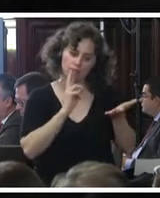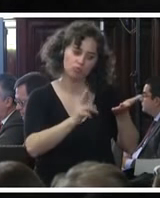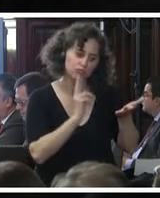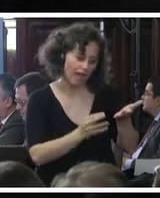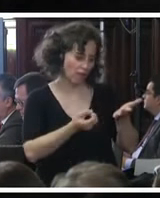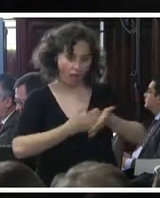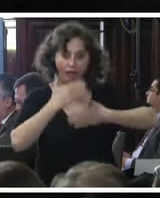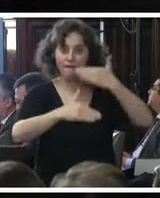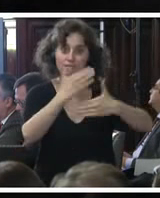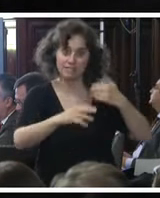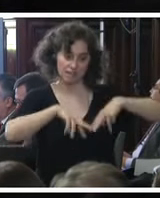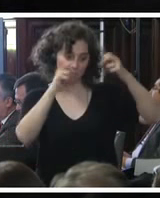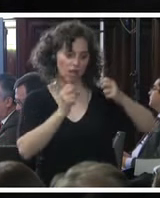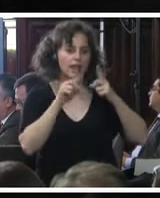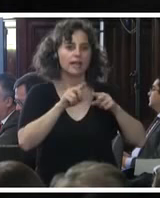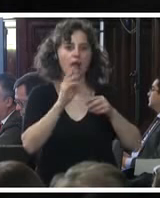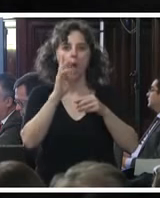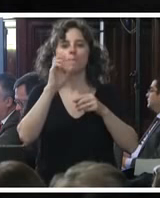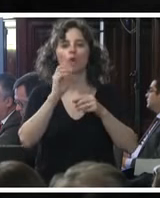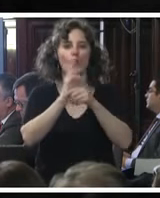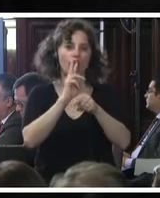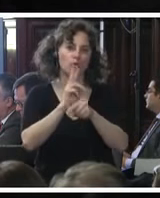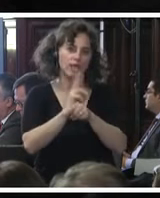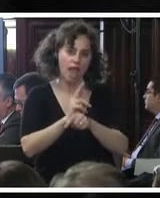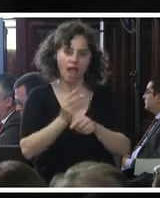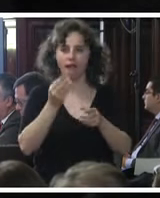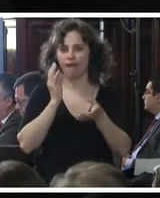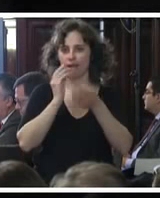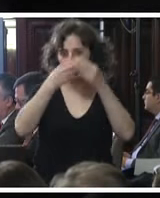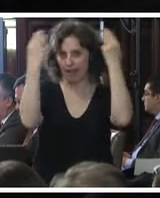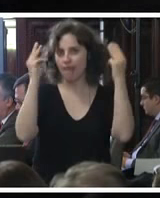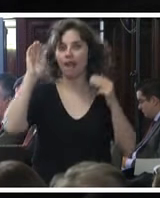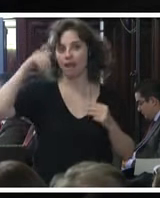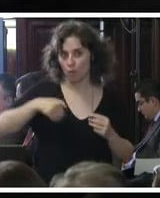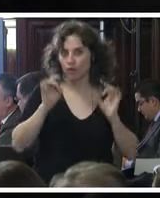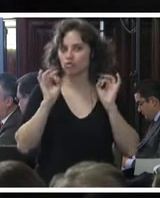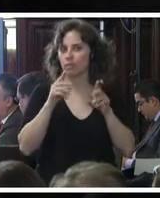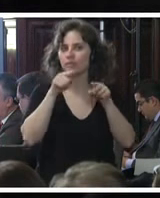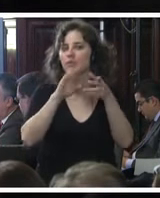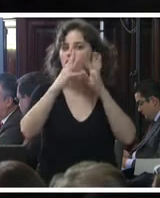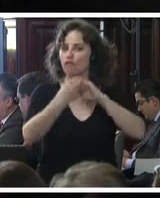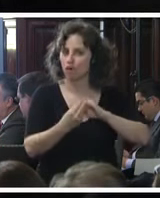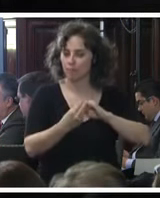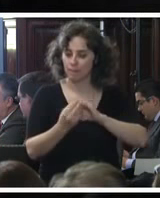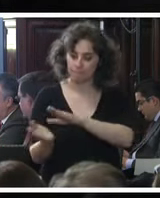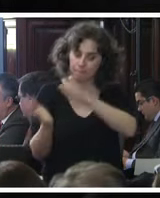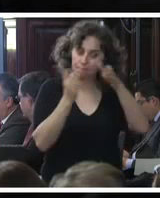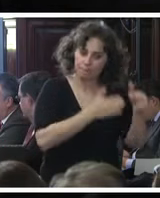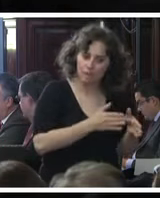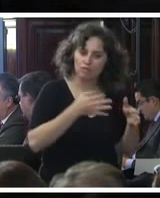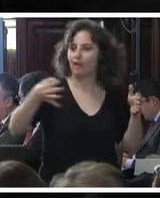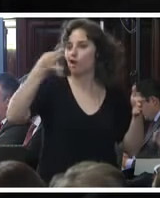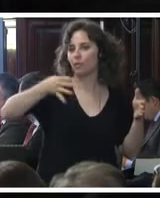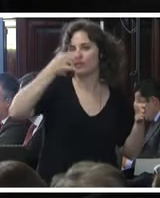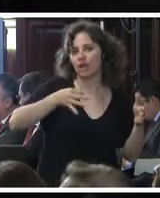de la investigación es la Procuraduría General de la República en otro sentido en cuanto a los comentarios que